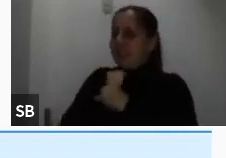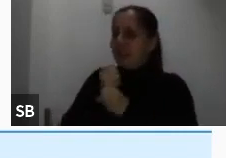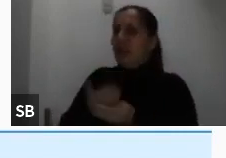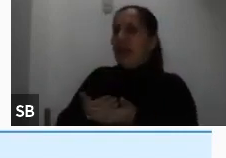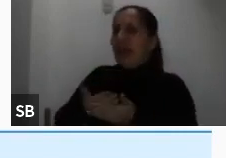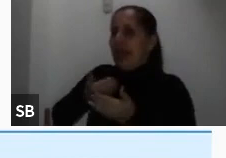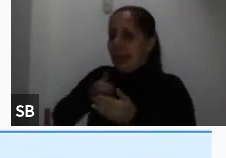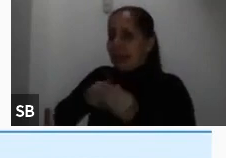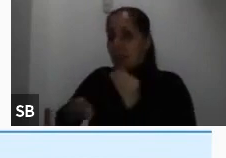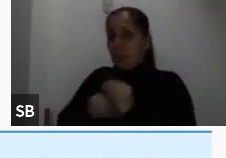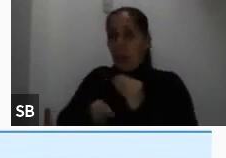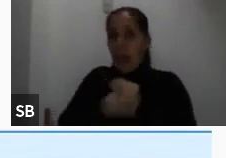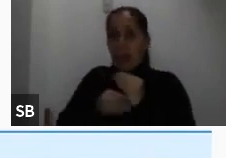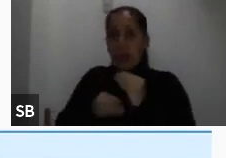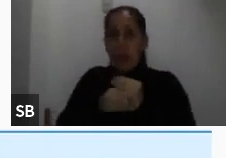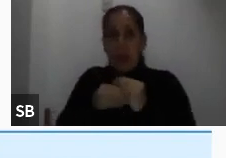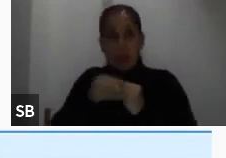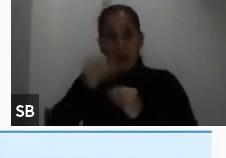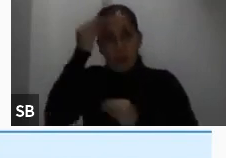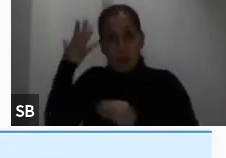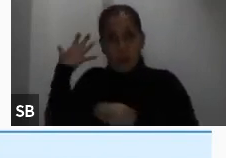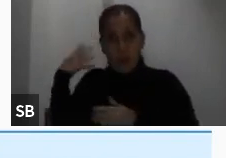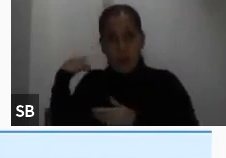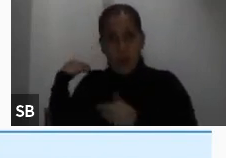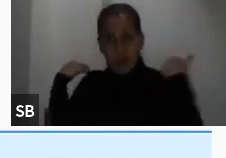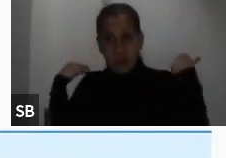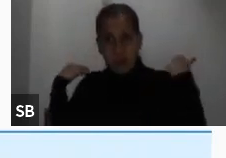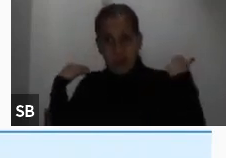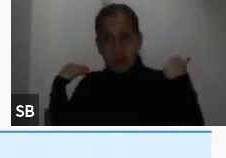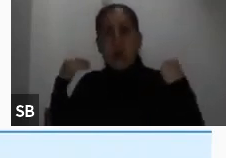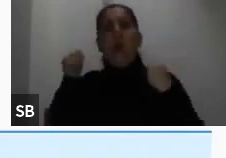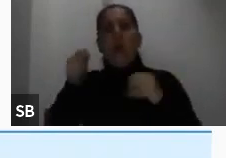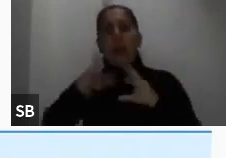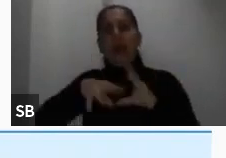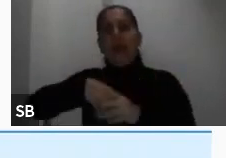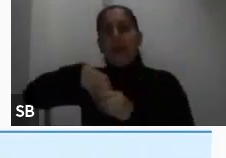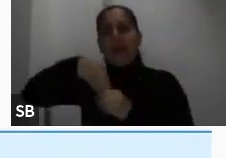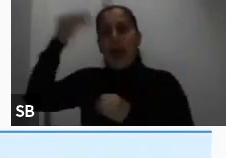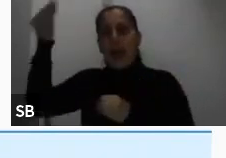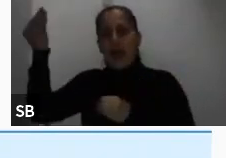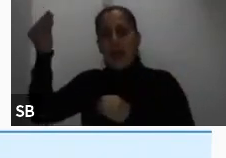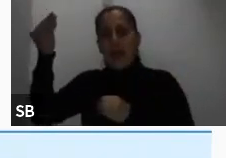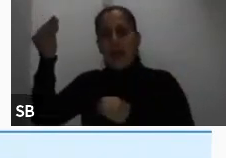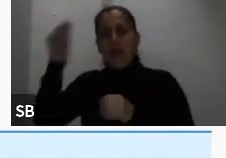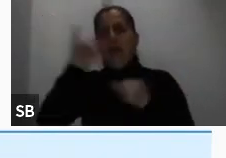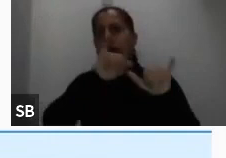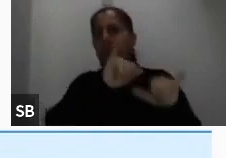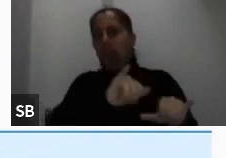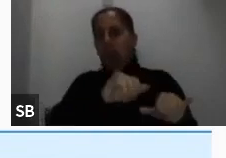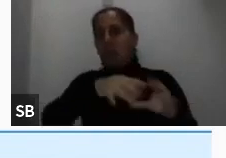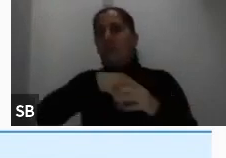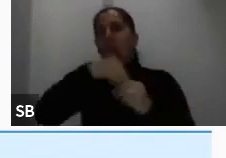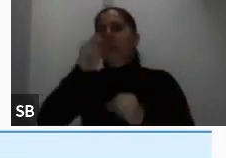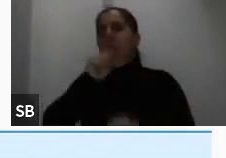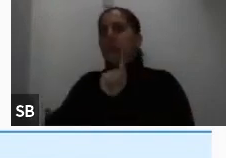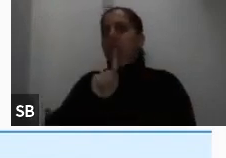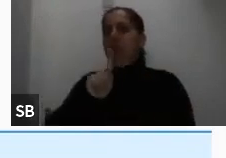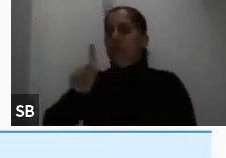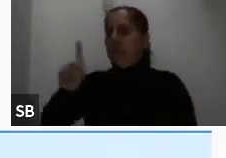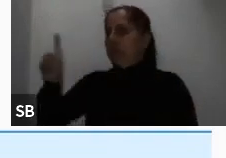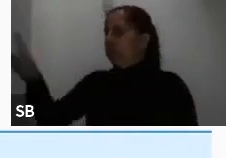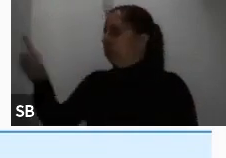guardar las secciones anteriores pueden salirse del formulario e ir a preguntarle a la persona que